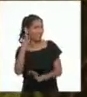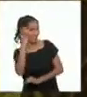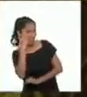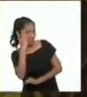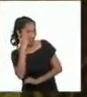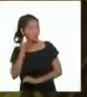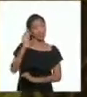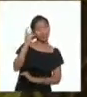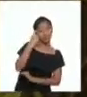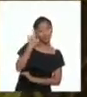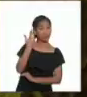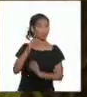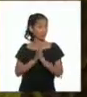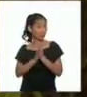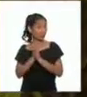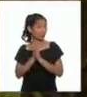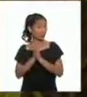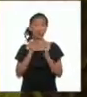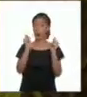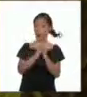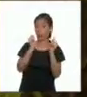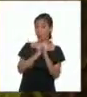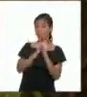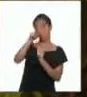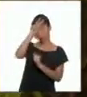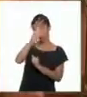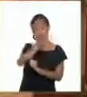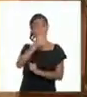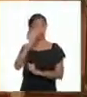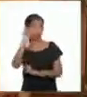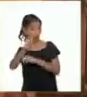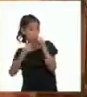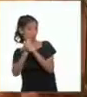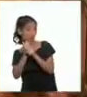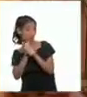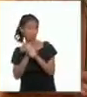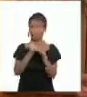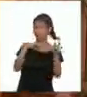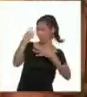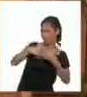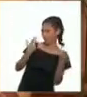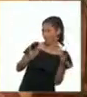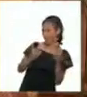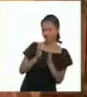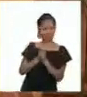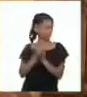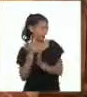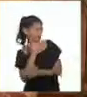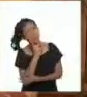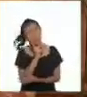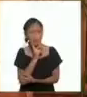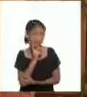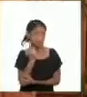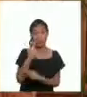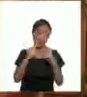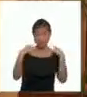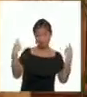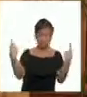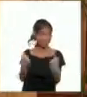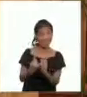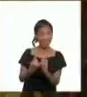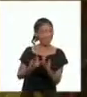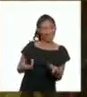sé! ¿Qué les parece si hacemos algo para celebrar el Bicentenario del Perú? Eh... ¿Algo como qué? ¿Una turta?